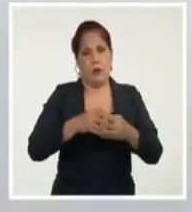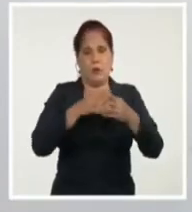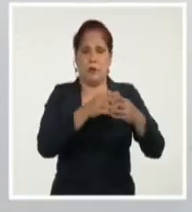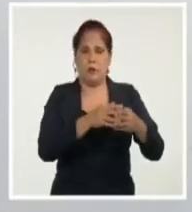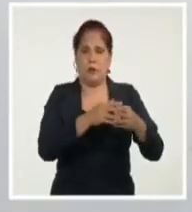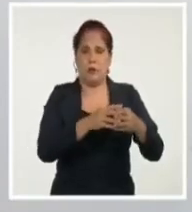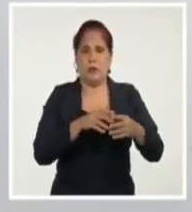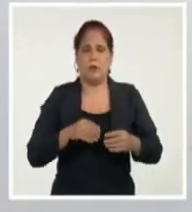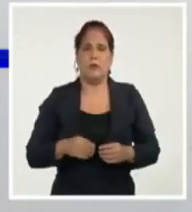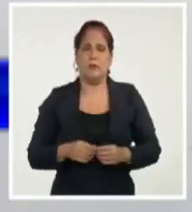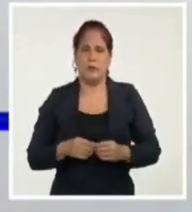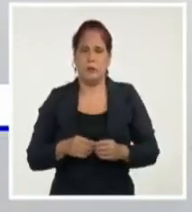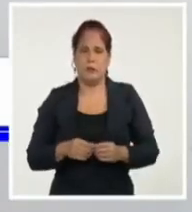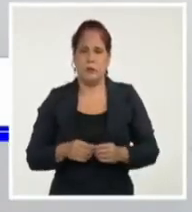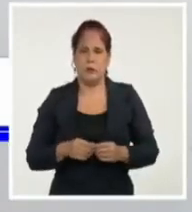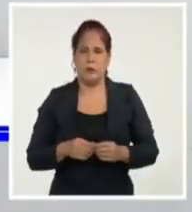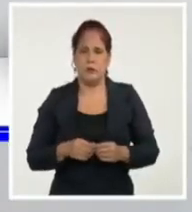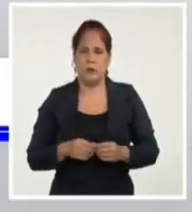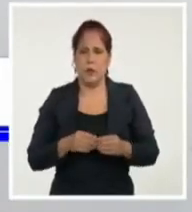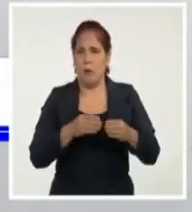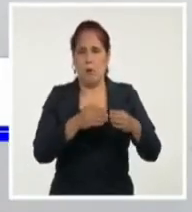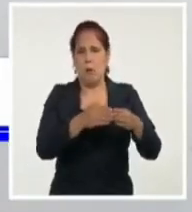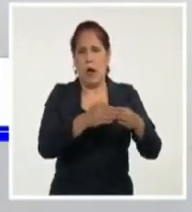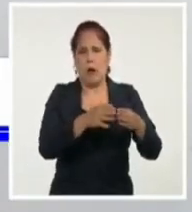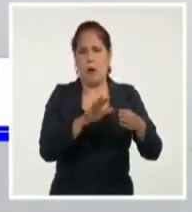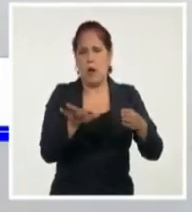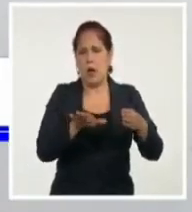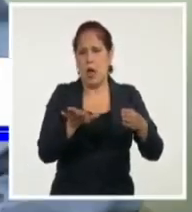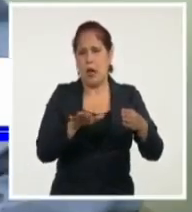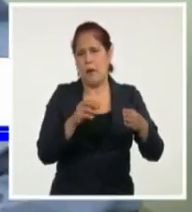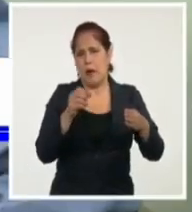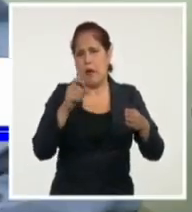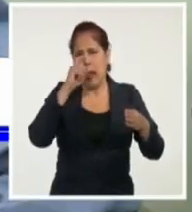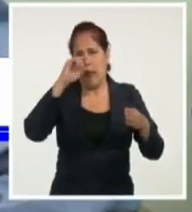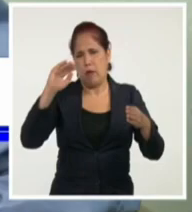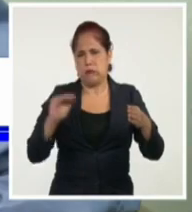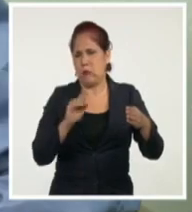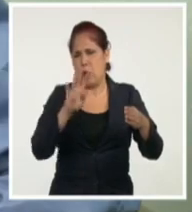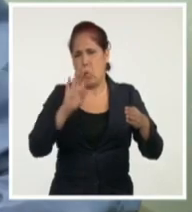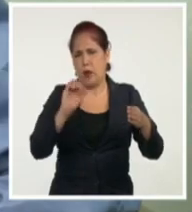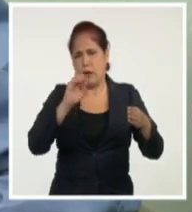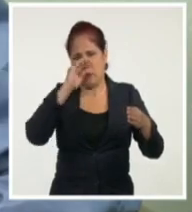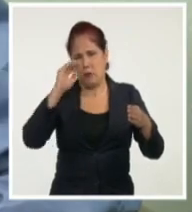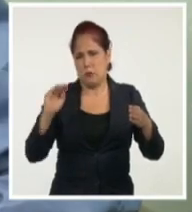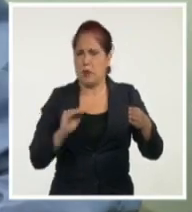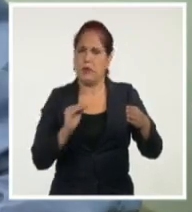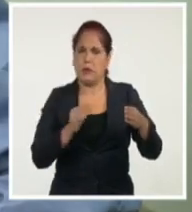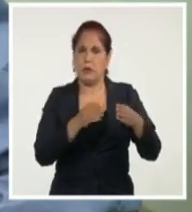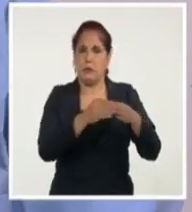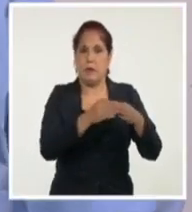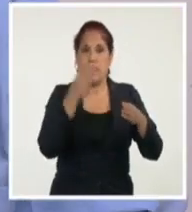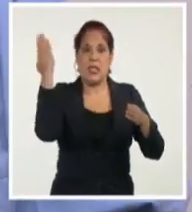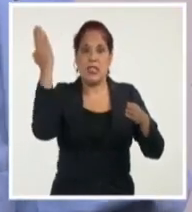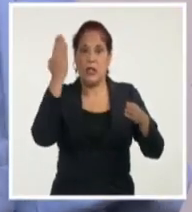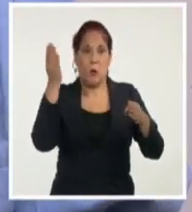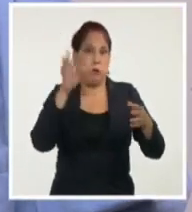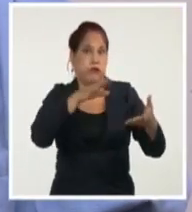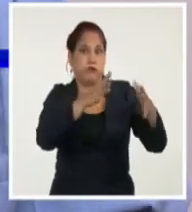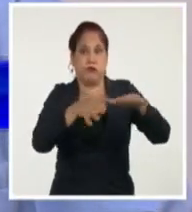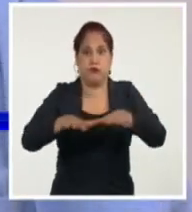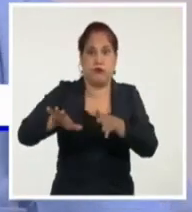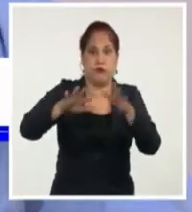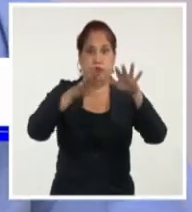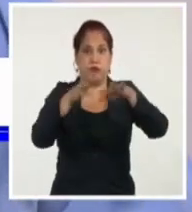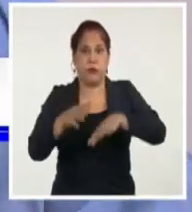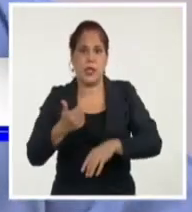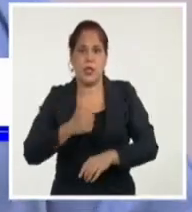éramos buenos. En la embarcación yo creo que no había nadie que llegara a 40. En el momento en el que nos acasó el cirujo, todos muertos. Tengo dos niños.